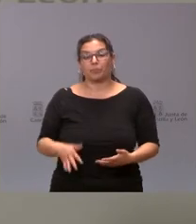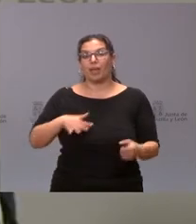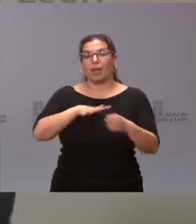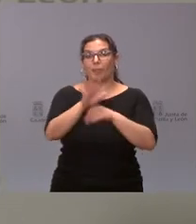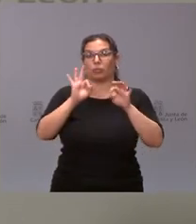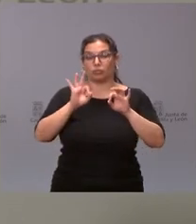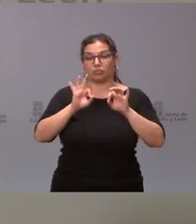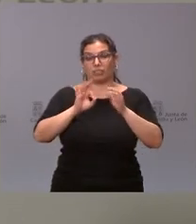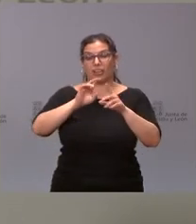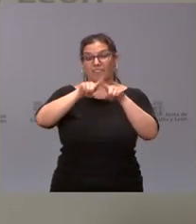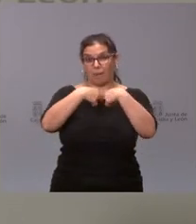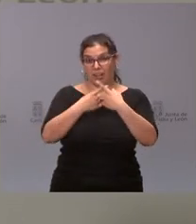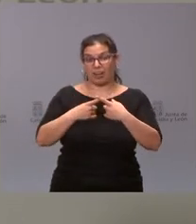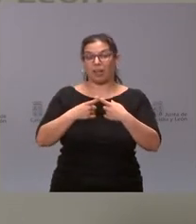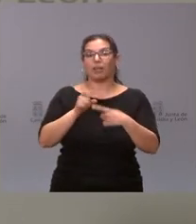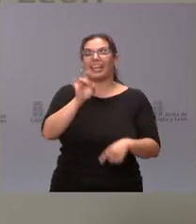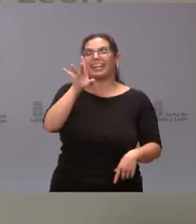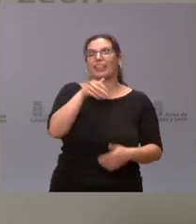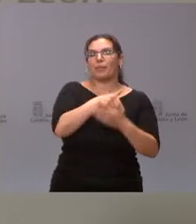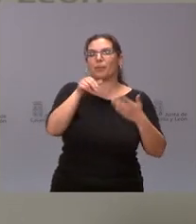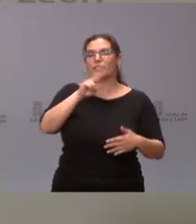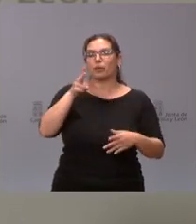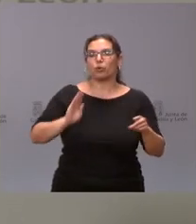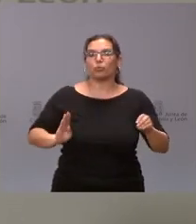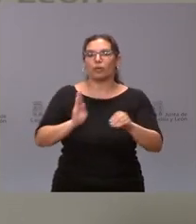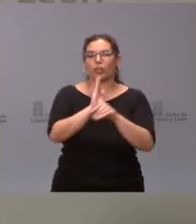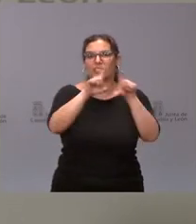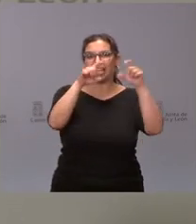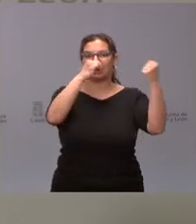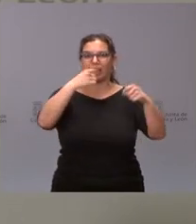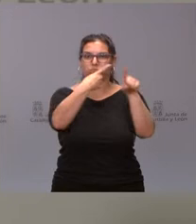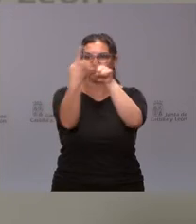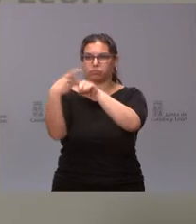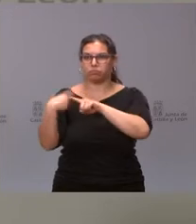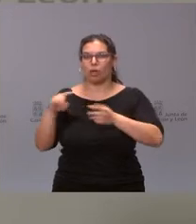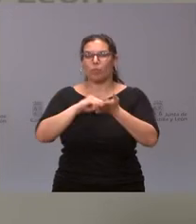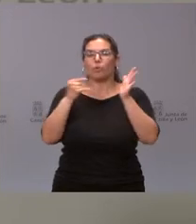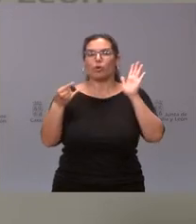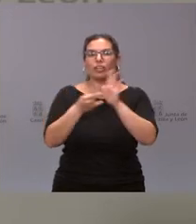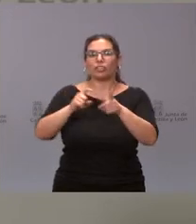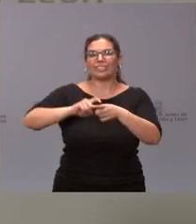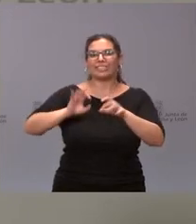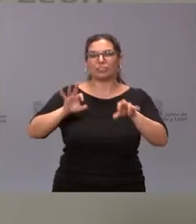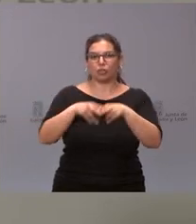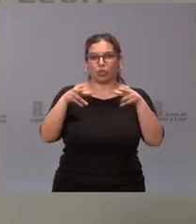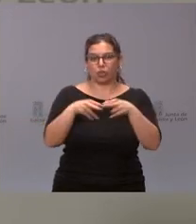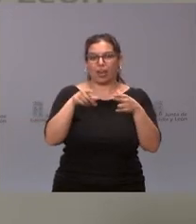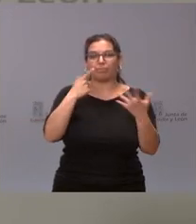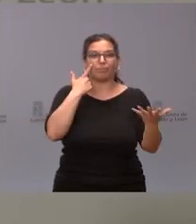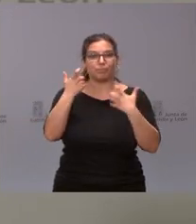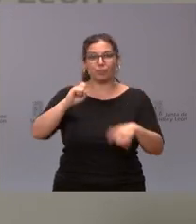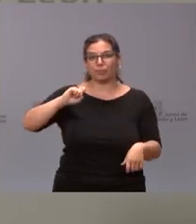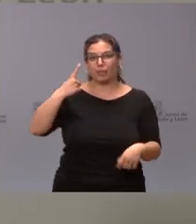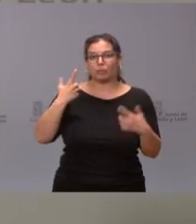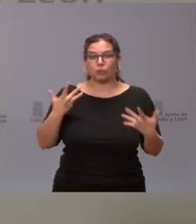familia, como les digo, 15 millones de euros en subvenciones a diversas entidades para proyectos de carácter social, donde destaca las